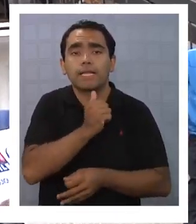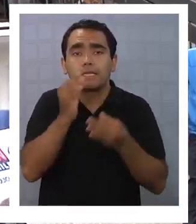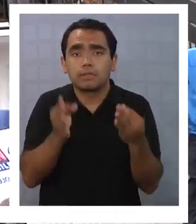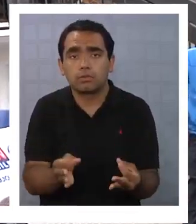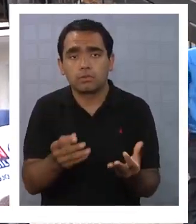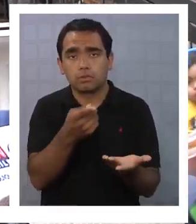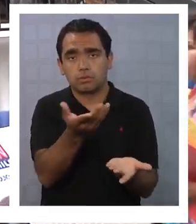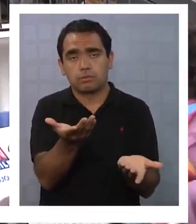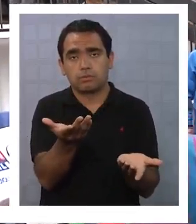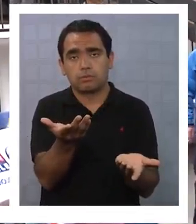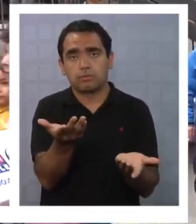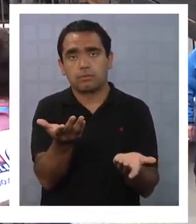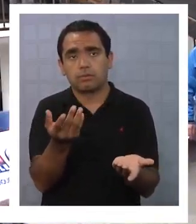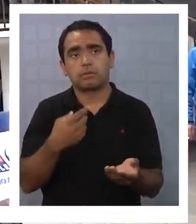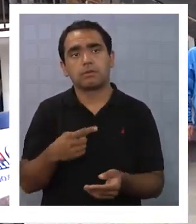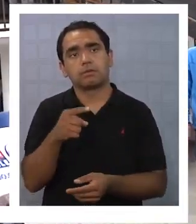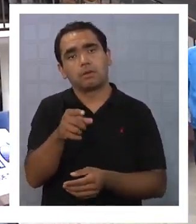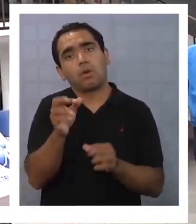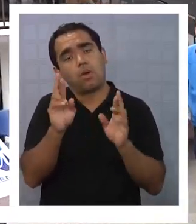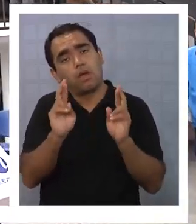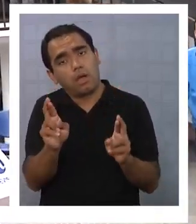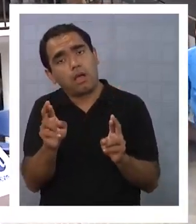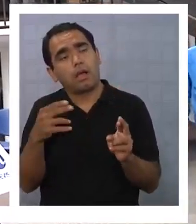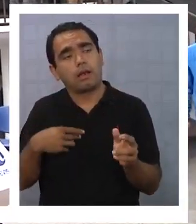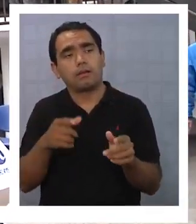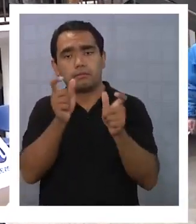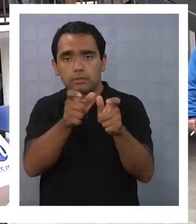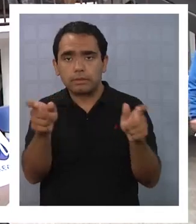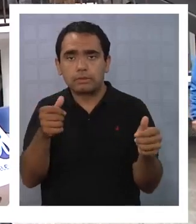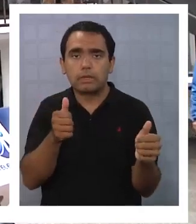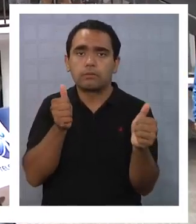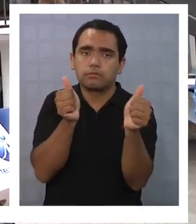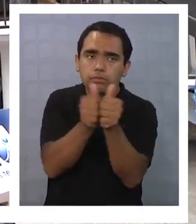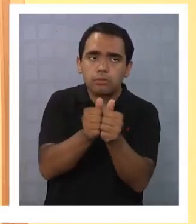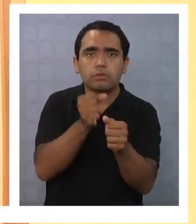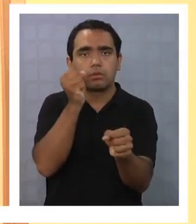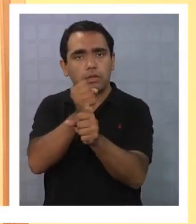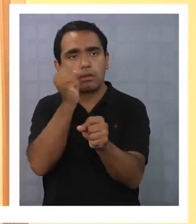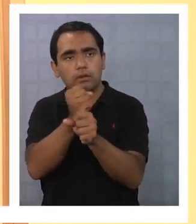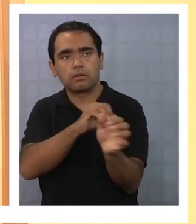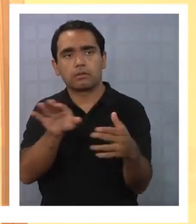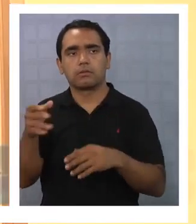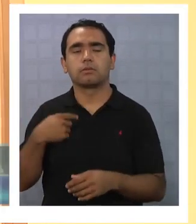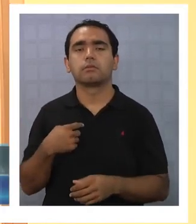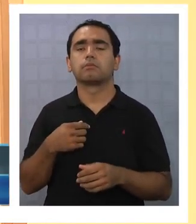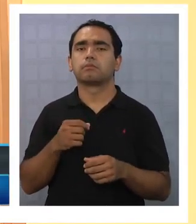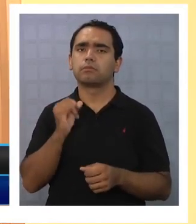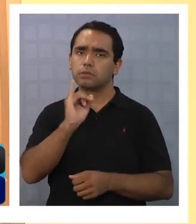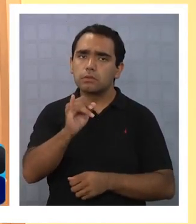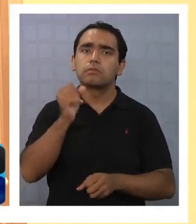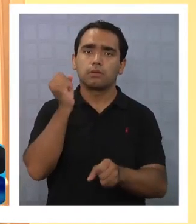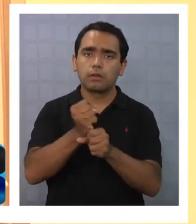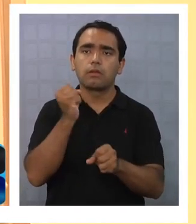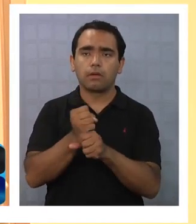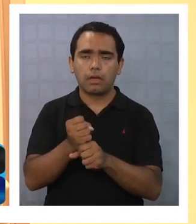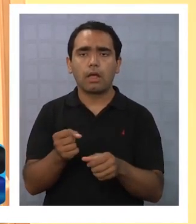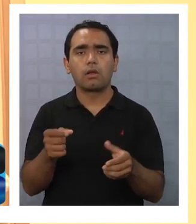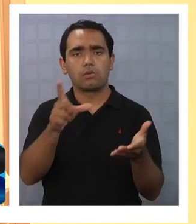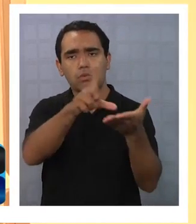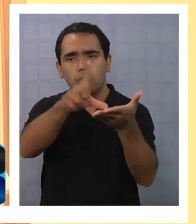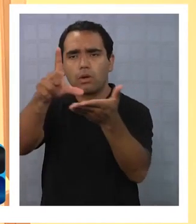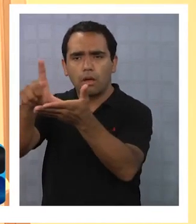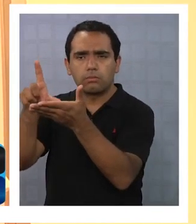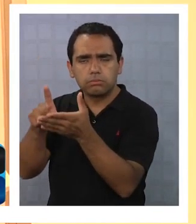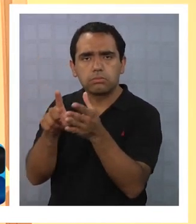nosotros esperamos trabajar con los locatarios del centro a fin de mejorar la situación. Se va a trabajar, se puede decir, en áreas chicas